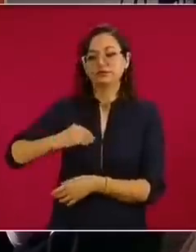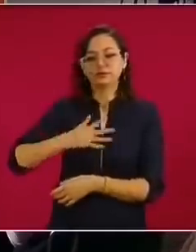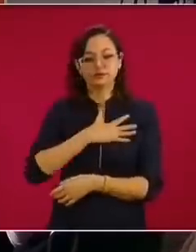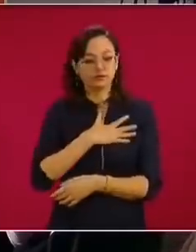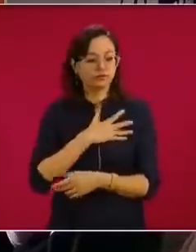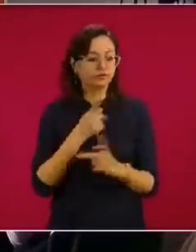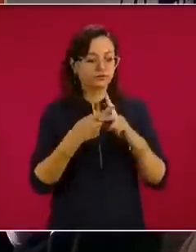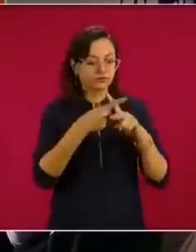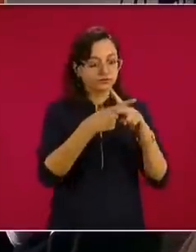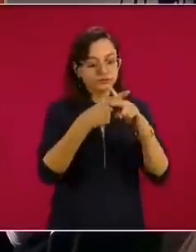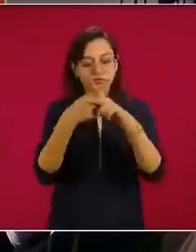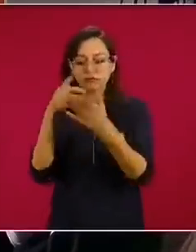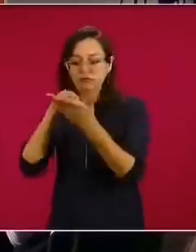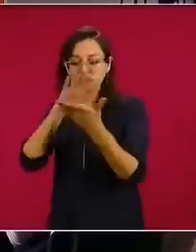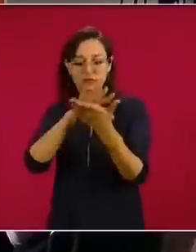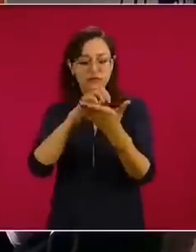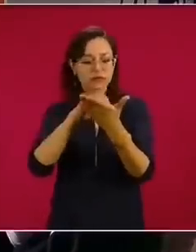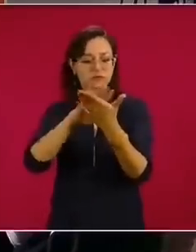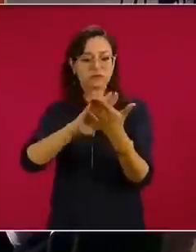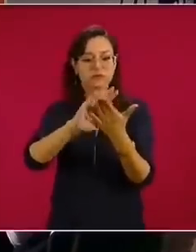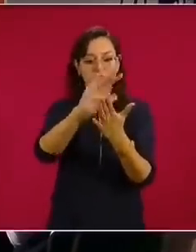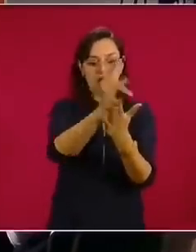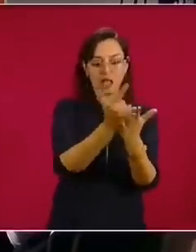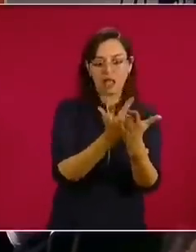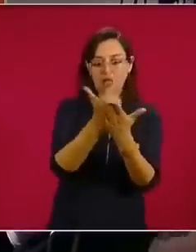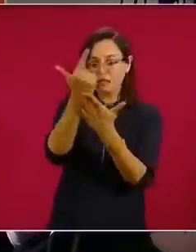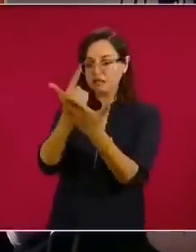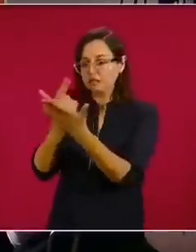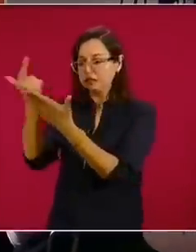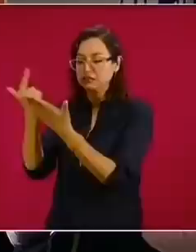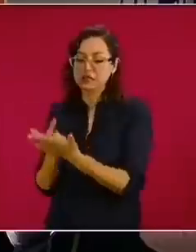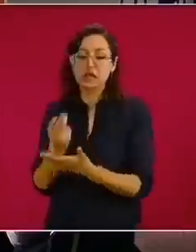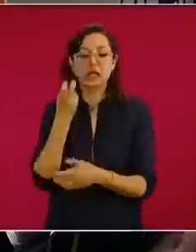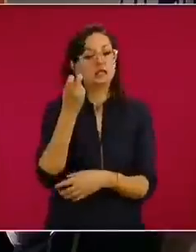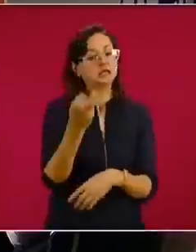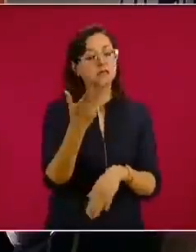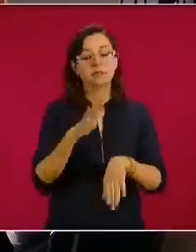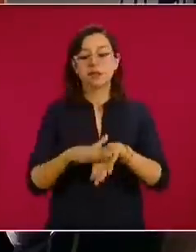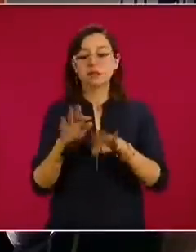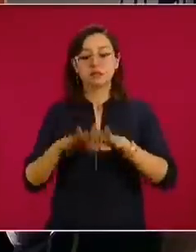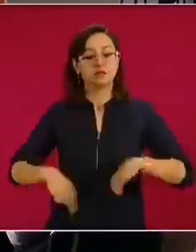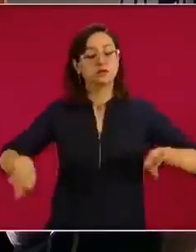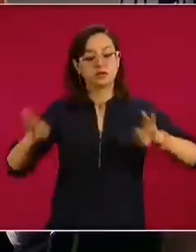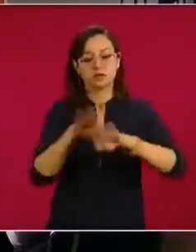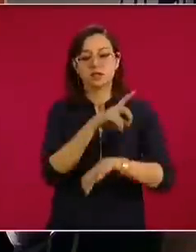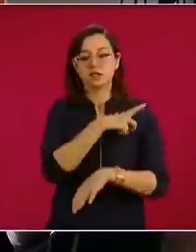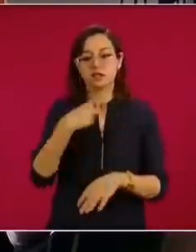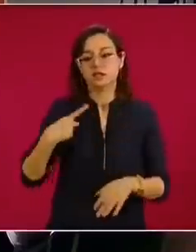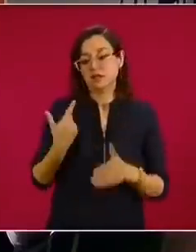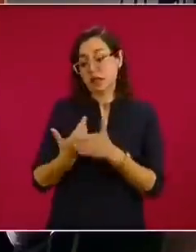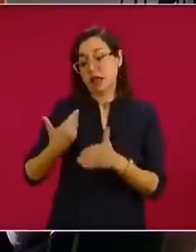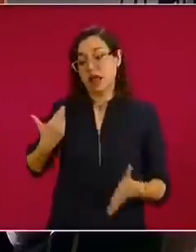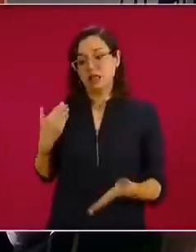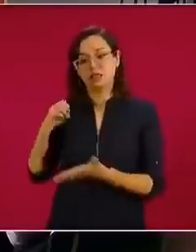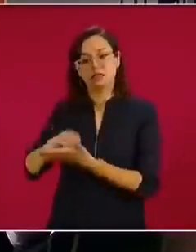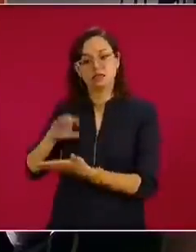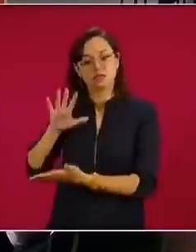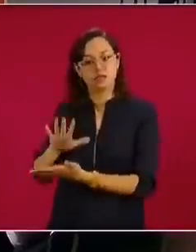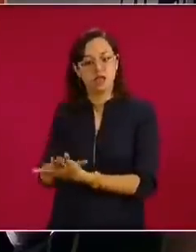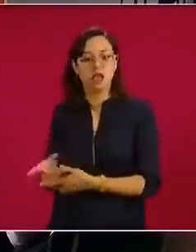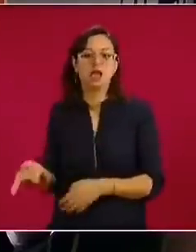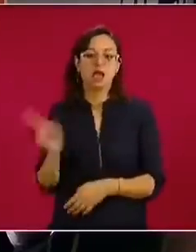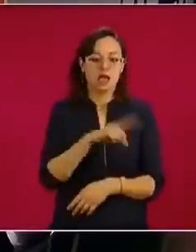entonces ese es uno de los más importantes requisitos. Así como en el IMSS tienen que